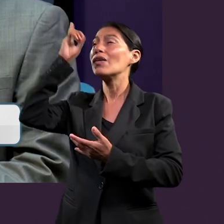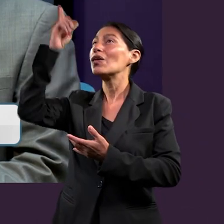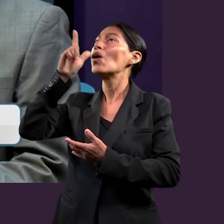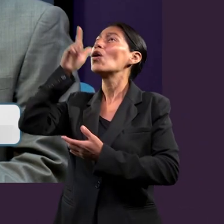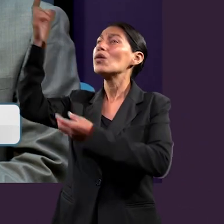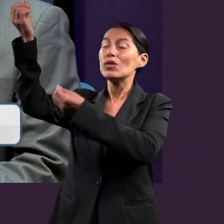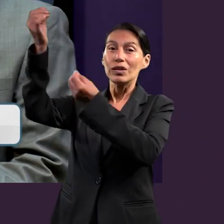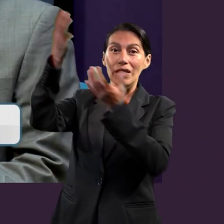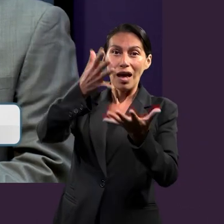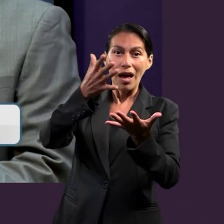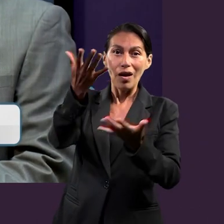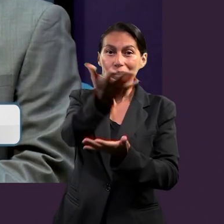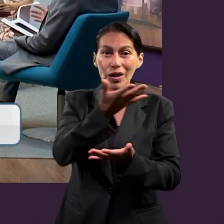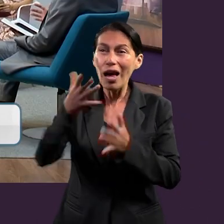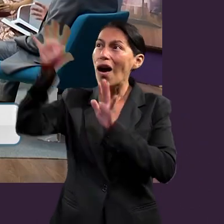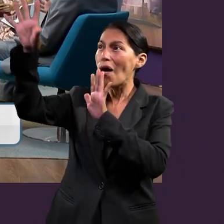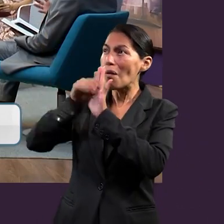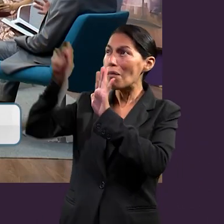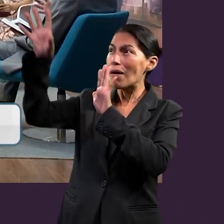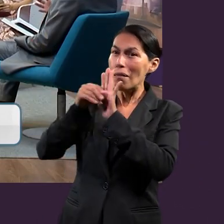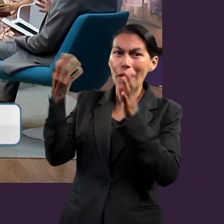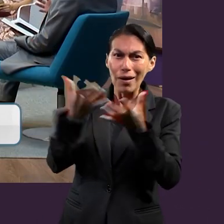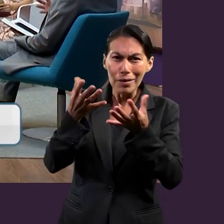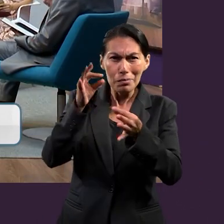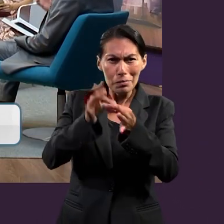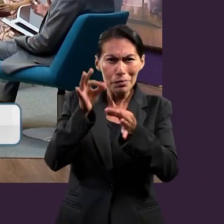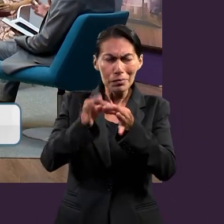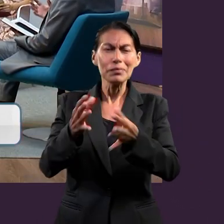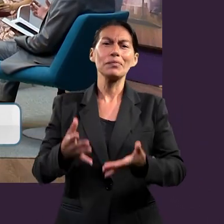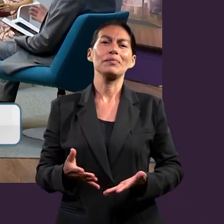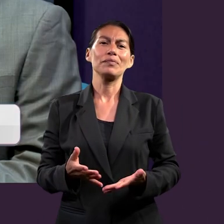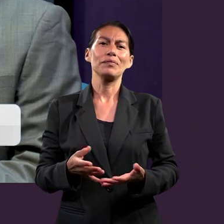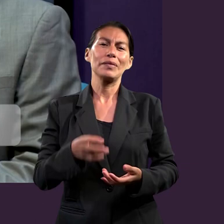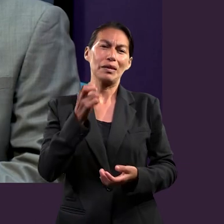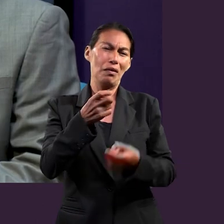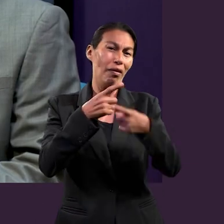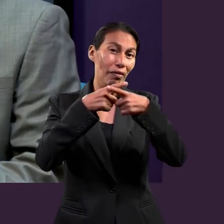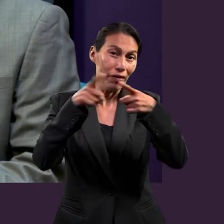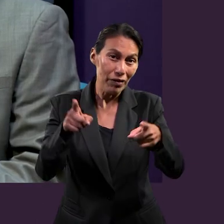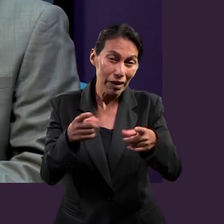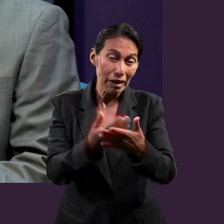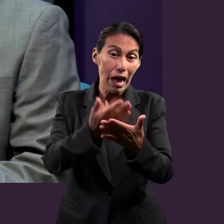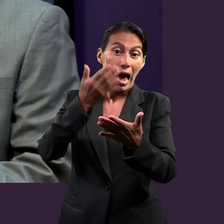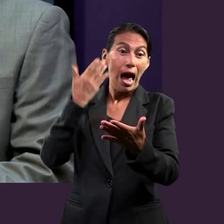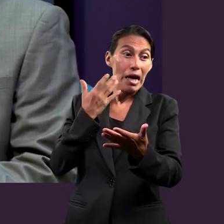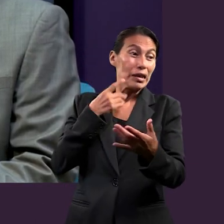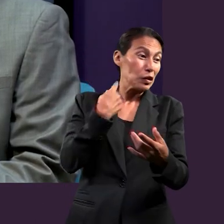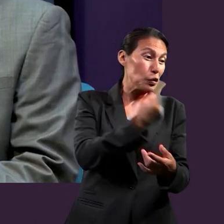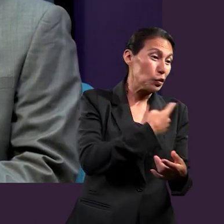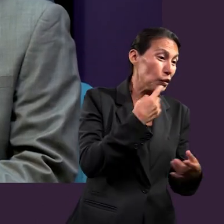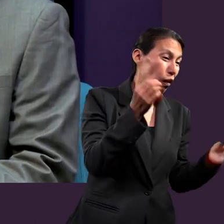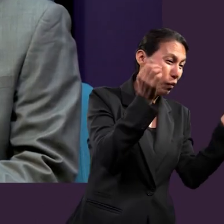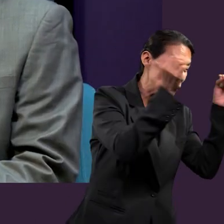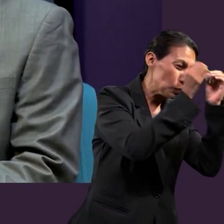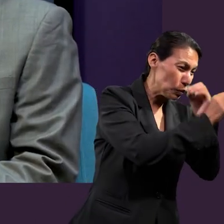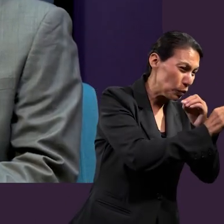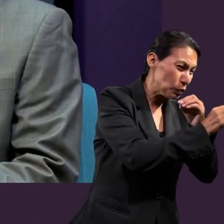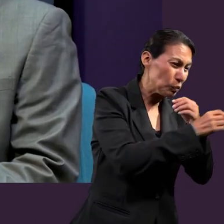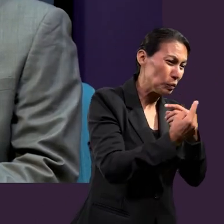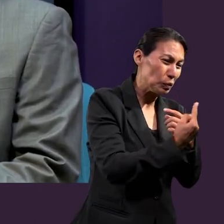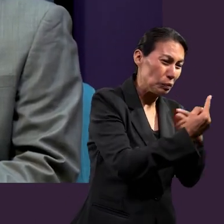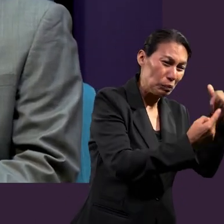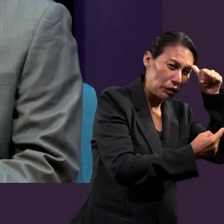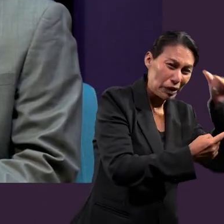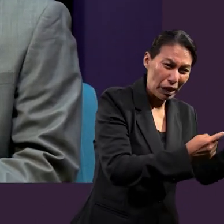Señor. Andad como hijos de luz. Este estilo de vida es algo que nos diferencia. Se nota la diferencia de cuando andábamos en